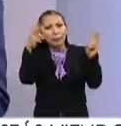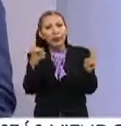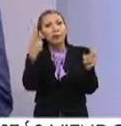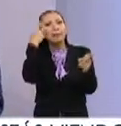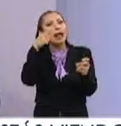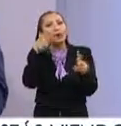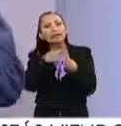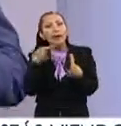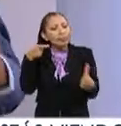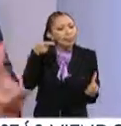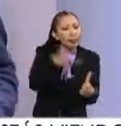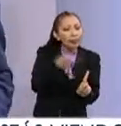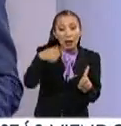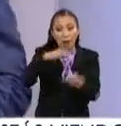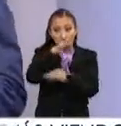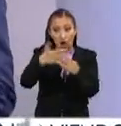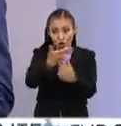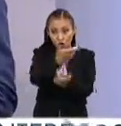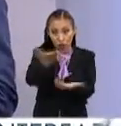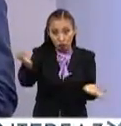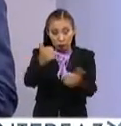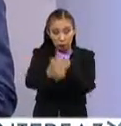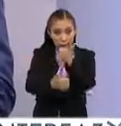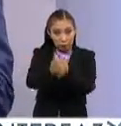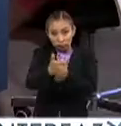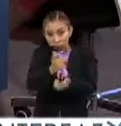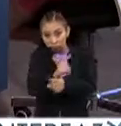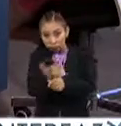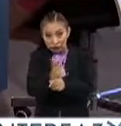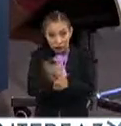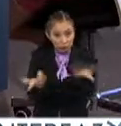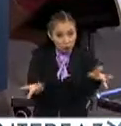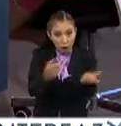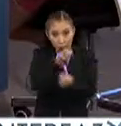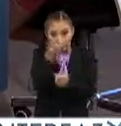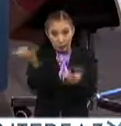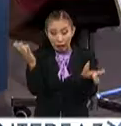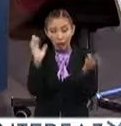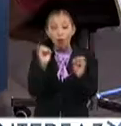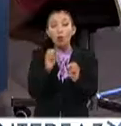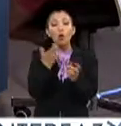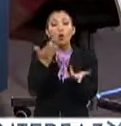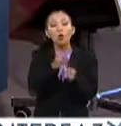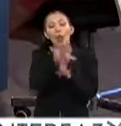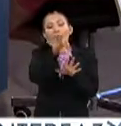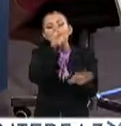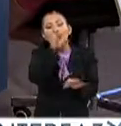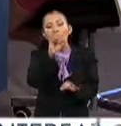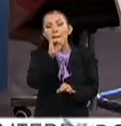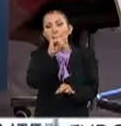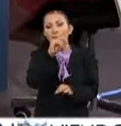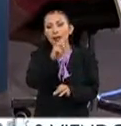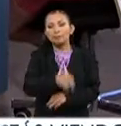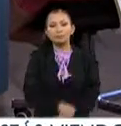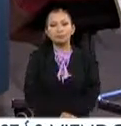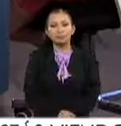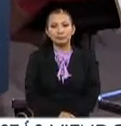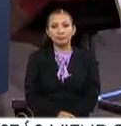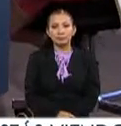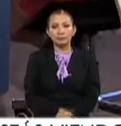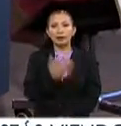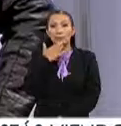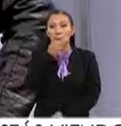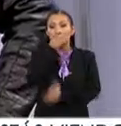¿Para quién va dirigido? ¿Si es para todas las carreras? En fin, platícanos un poco cuál es esta opción que ofrece el Politécnico Nacional. Sí, bueno,